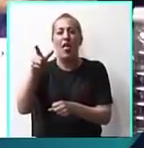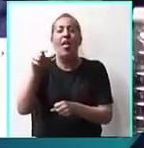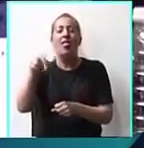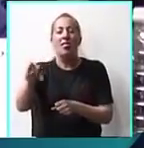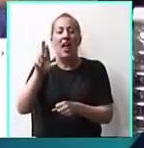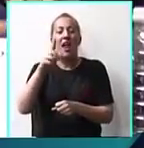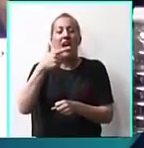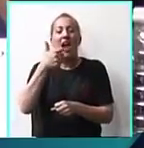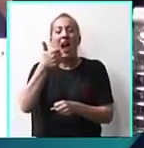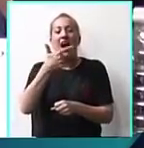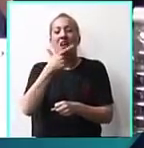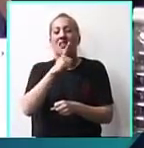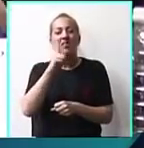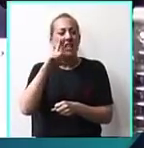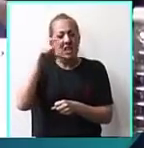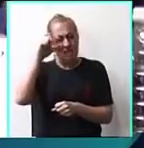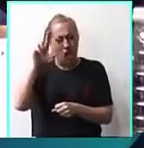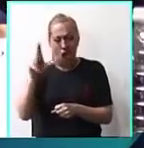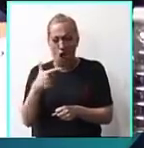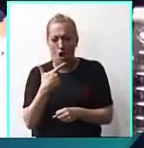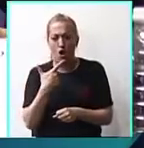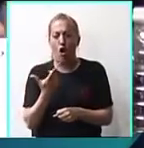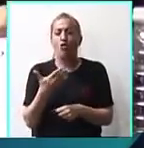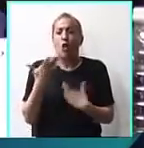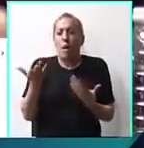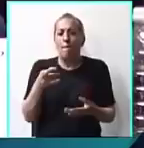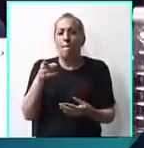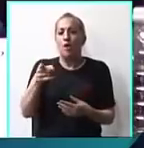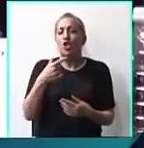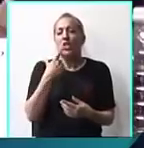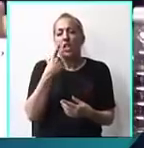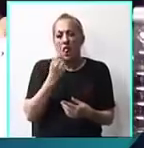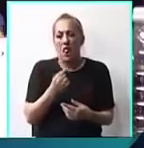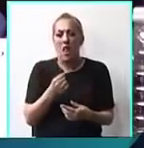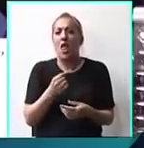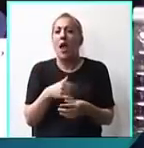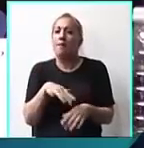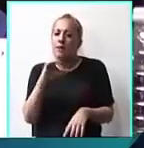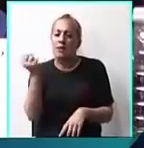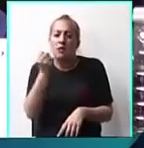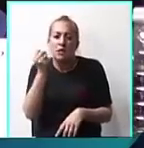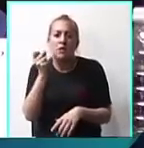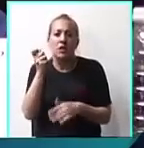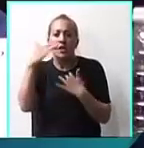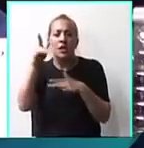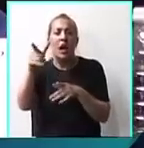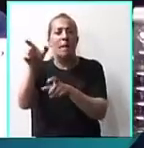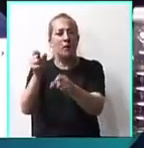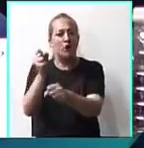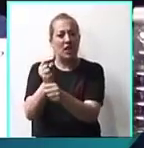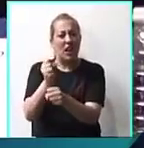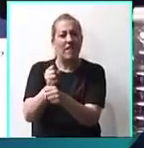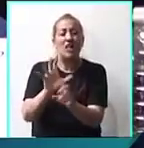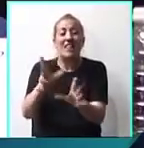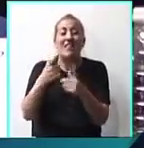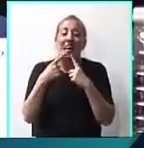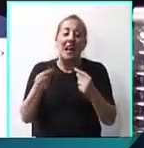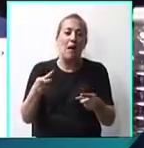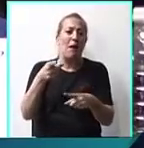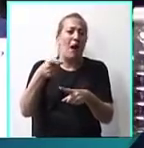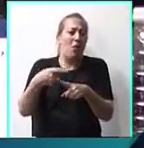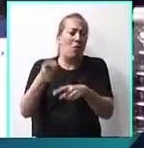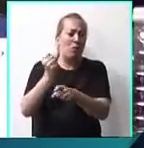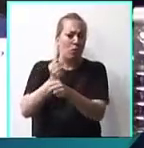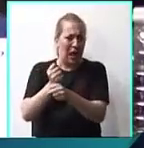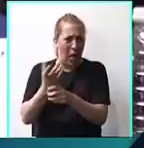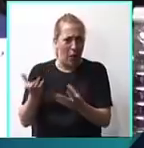sala de situación a quién había que seguir. Por eso ese día se persiguió especialmente a los trabajadores del astillero que vieron reclamando por su fuente de trabajo,